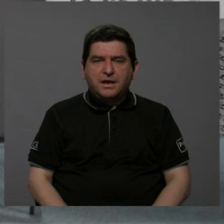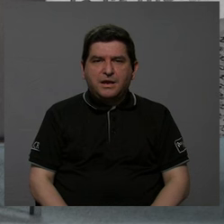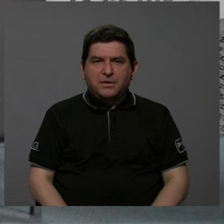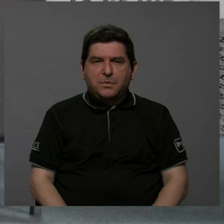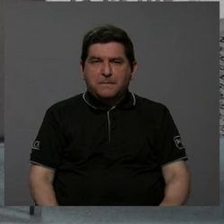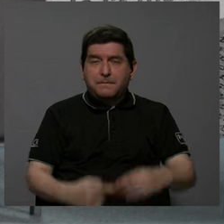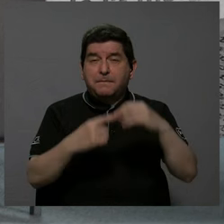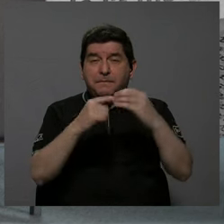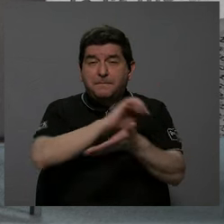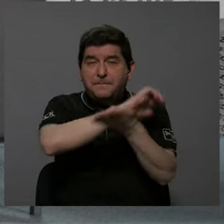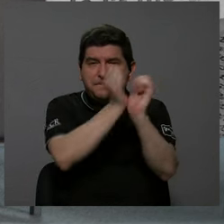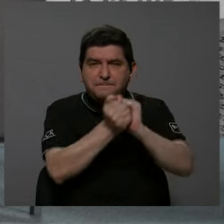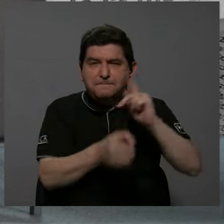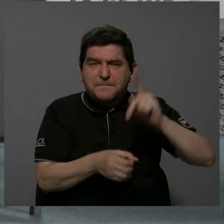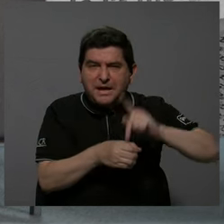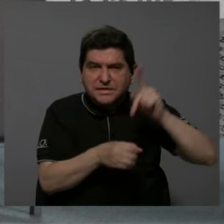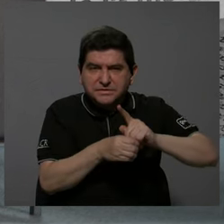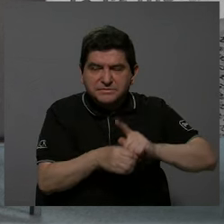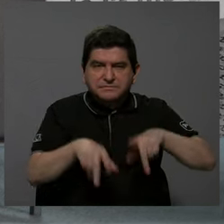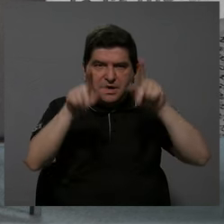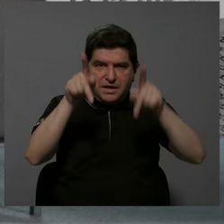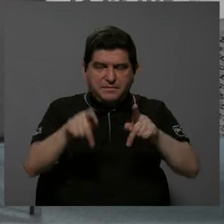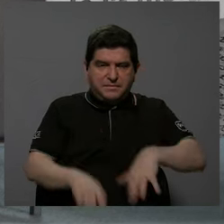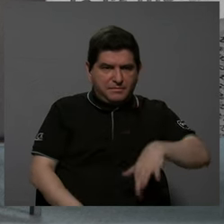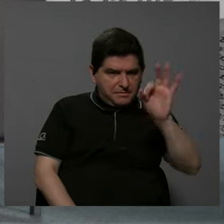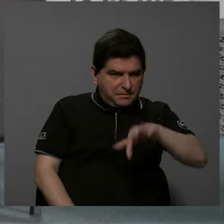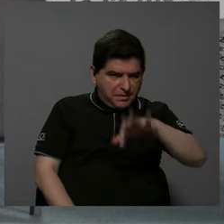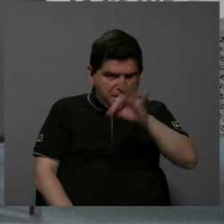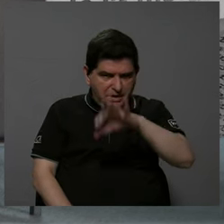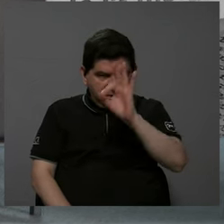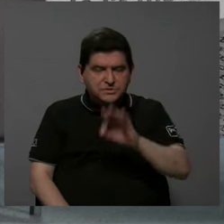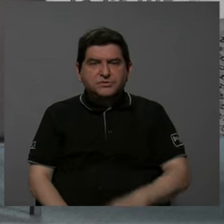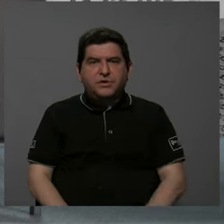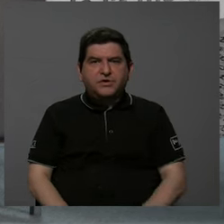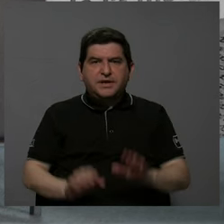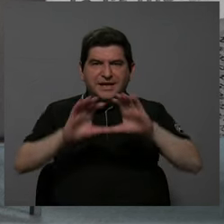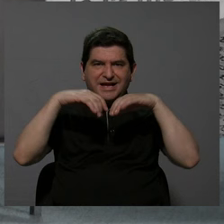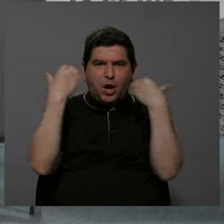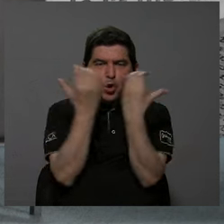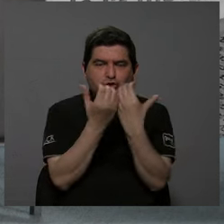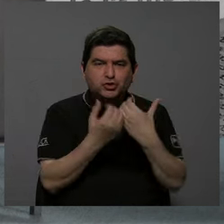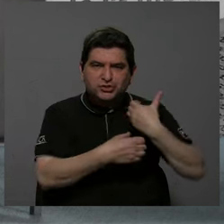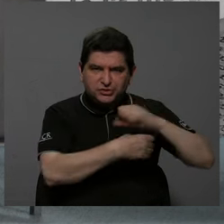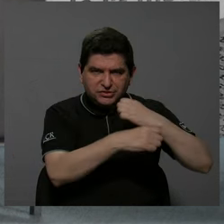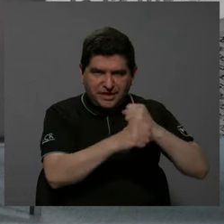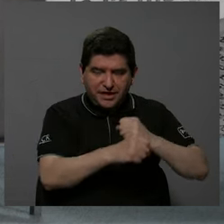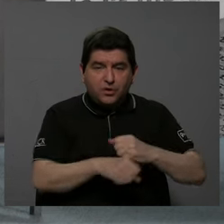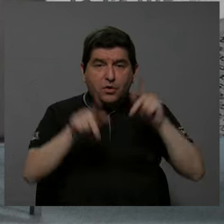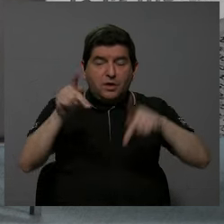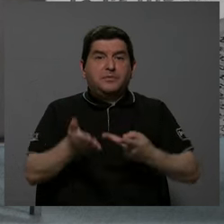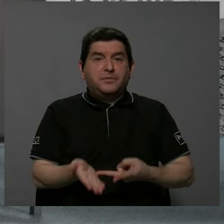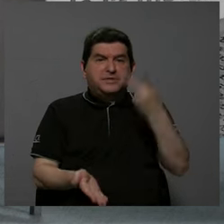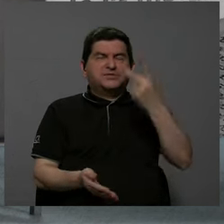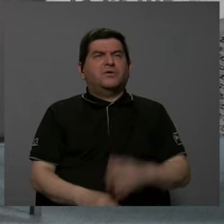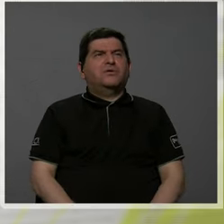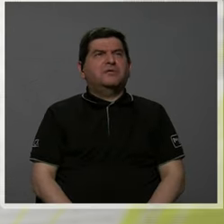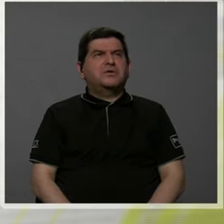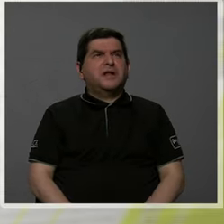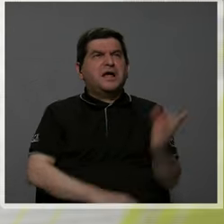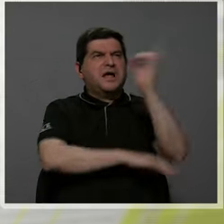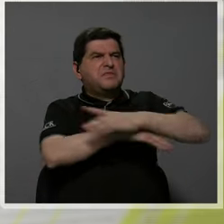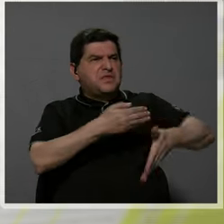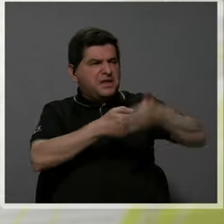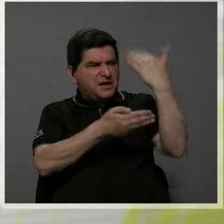más tiene que cambiar es que nos involucremos, las personas que se elijan en los consejos municipales sean personas realmente valiosas. Antier,